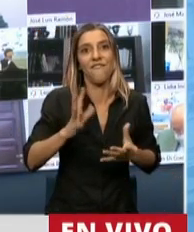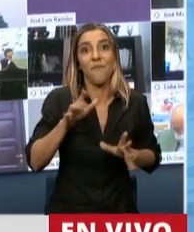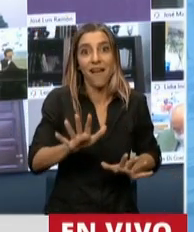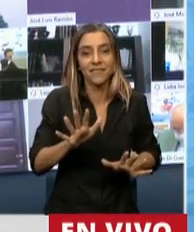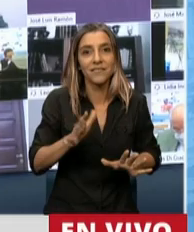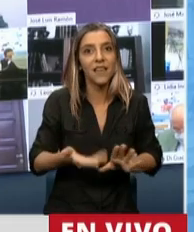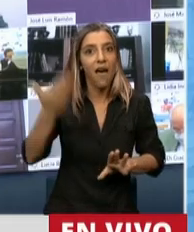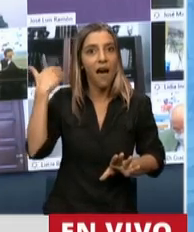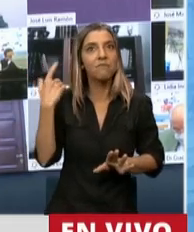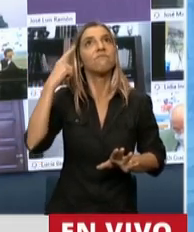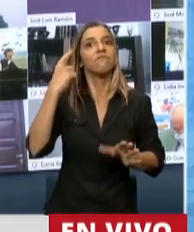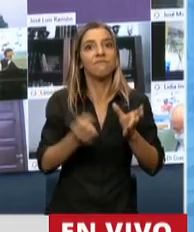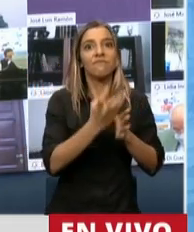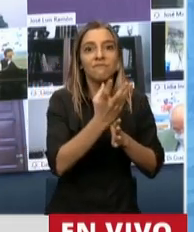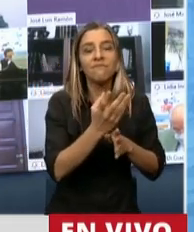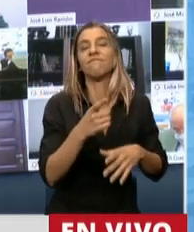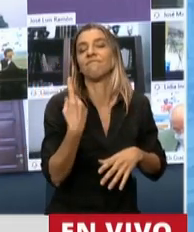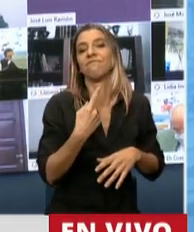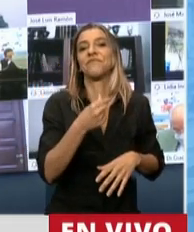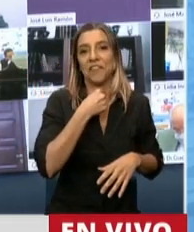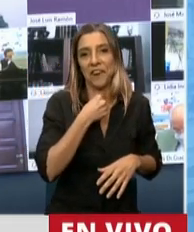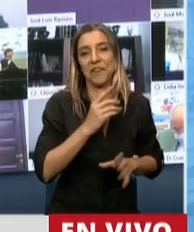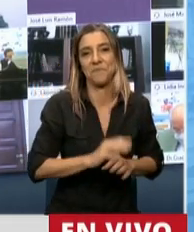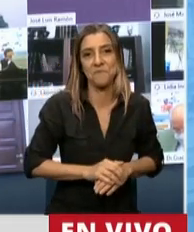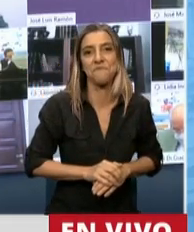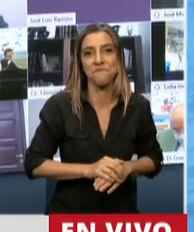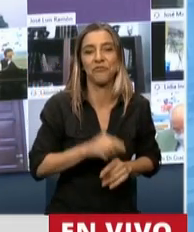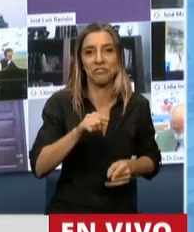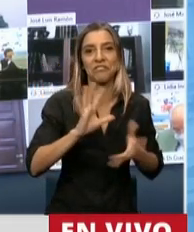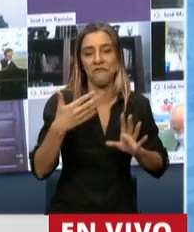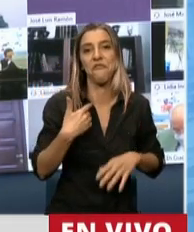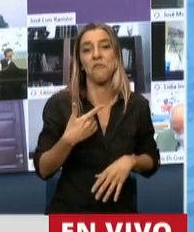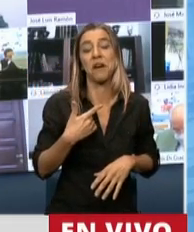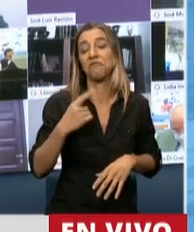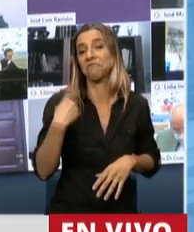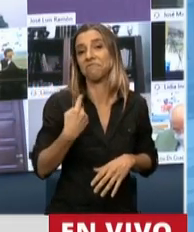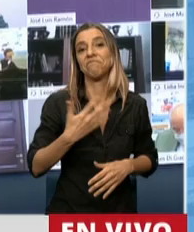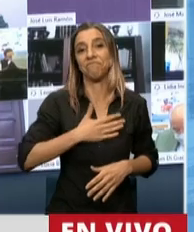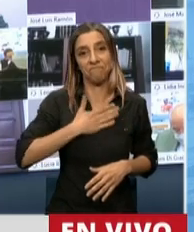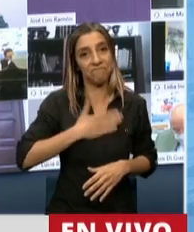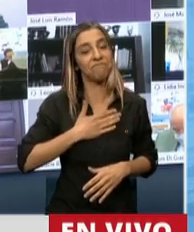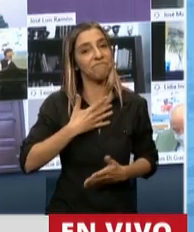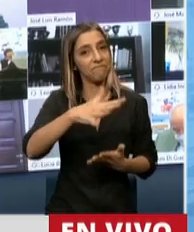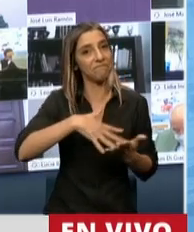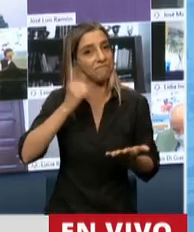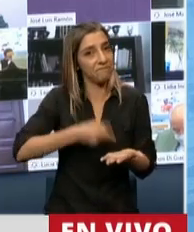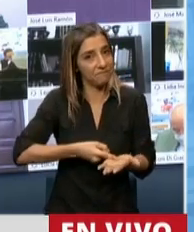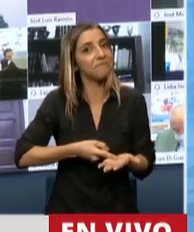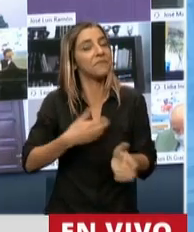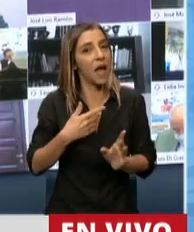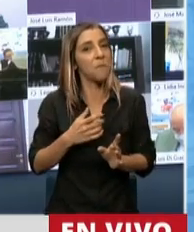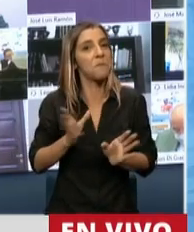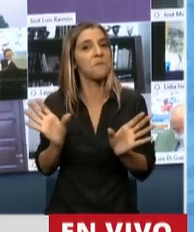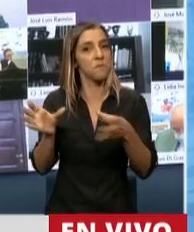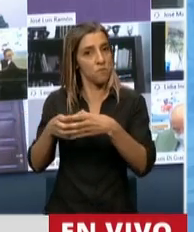quiere el Frente de Todos, que está más unido que nunca. Yo celebro este dictamen que en 48 horas la oposición de Juntos por el